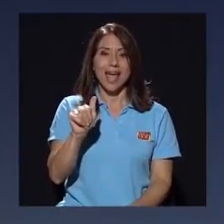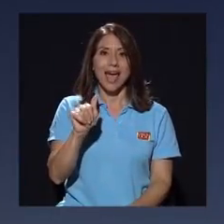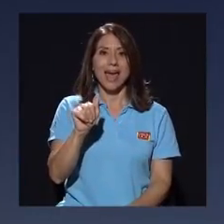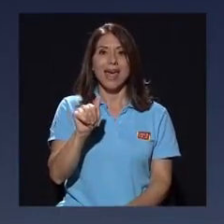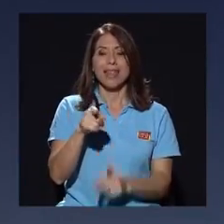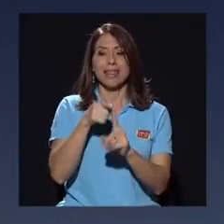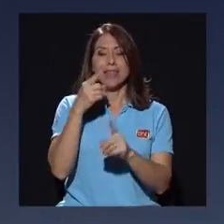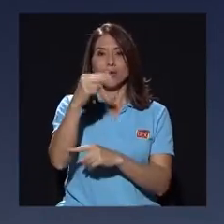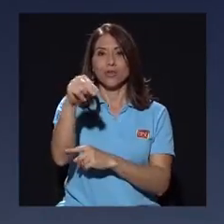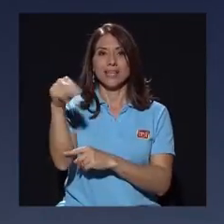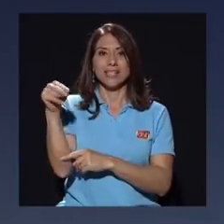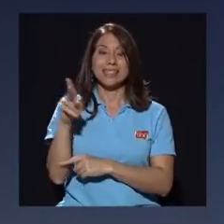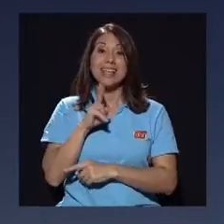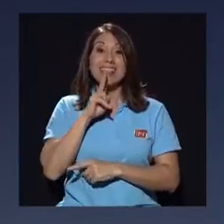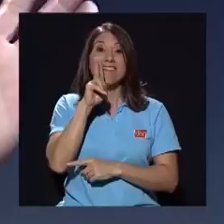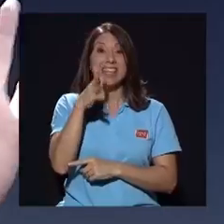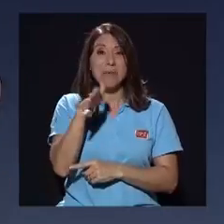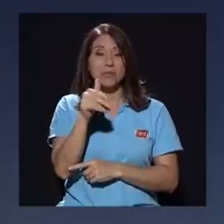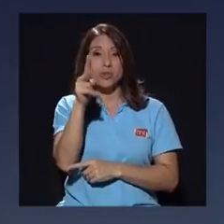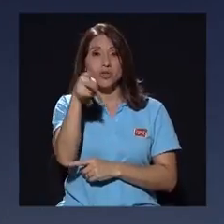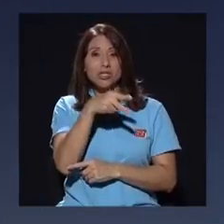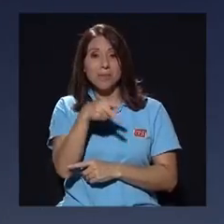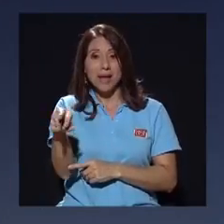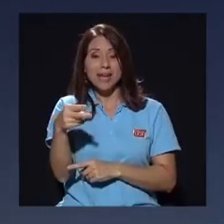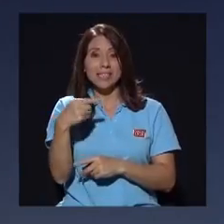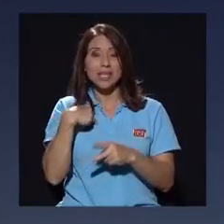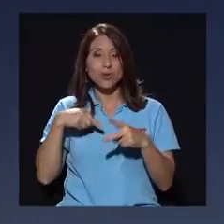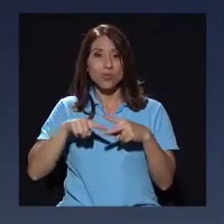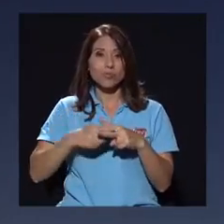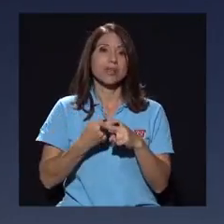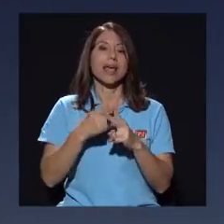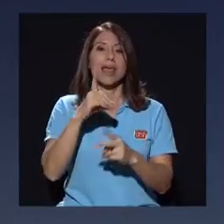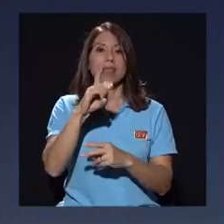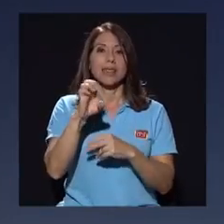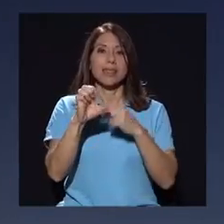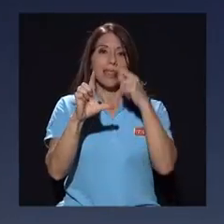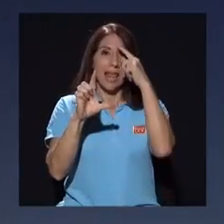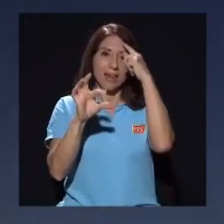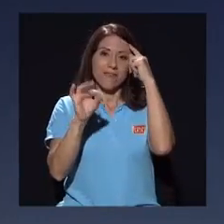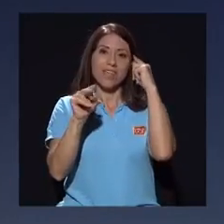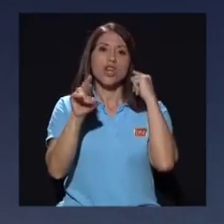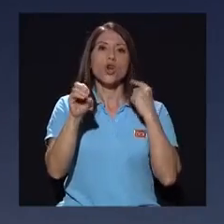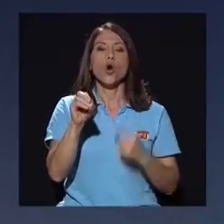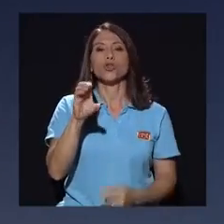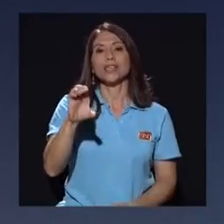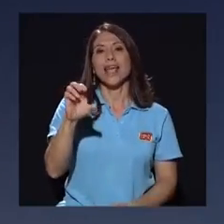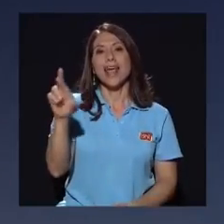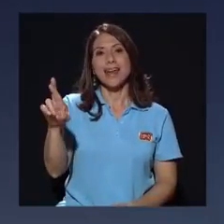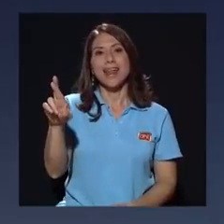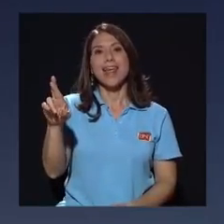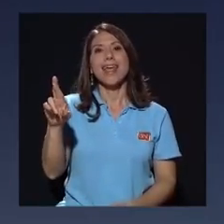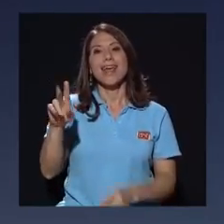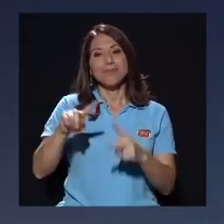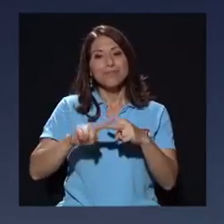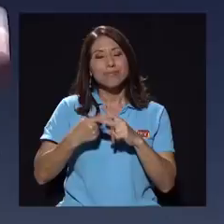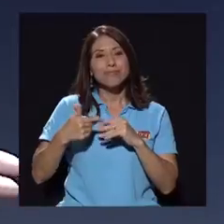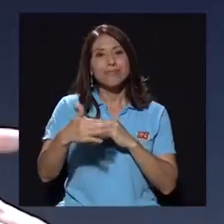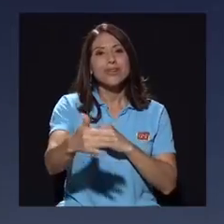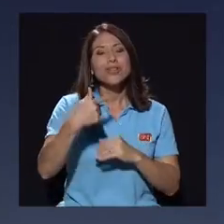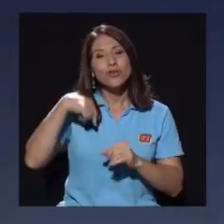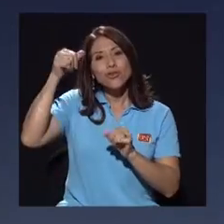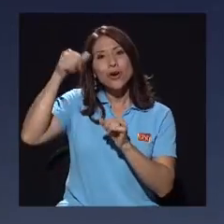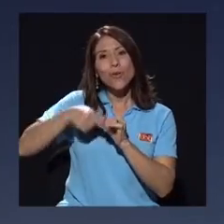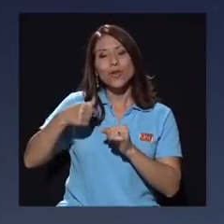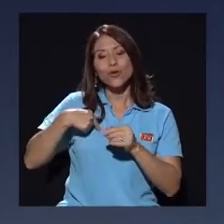Y de verdad, explotó como a las dos semanas de haber lanzado Delfino CR. Me acuerdo perfectamente bien de leer la